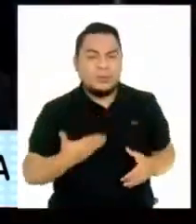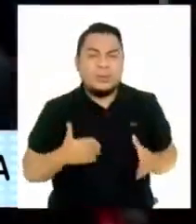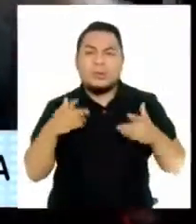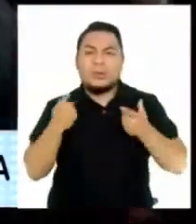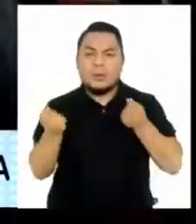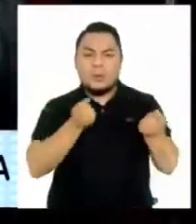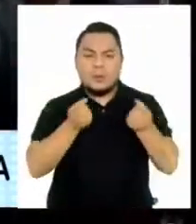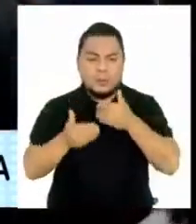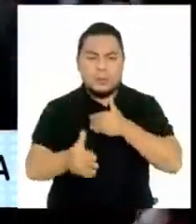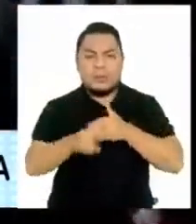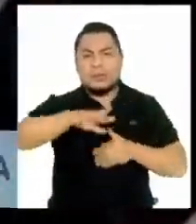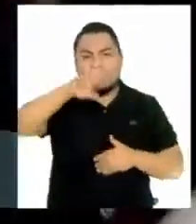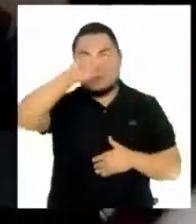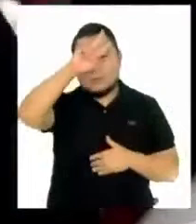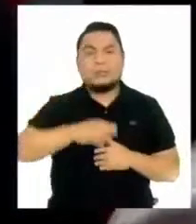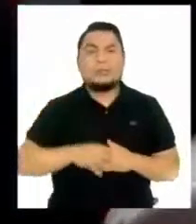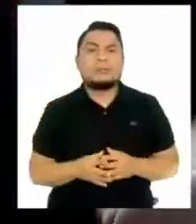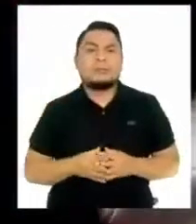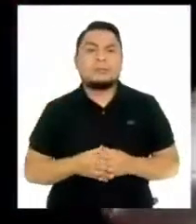gobernabilidad en el país.